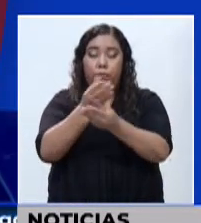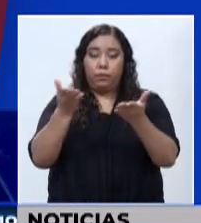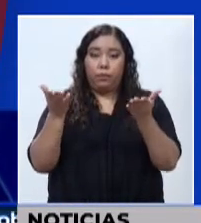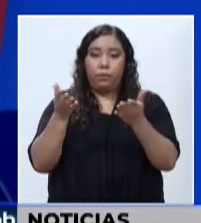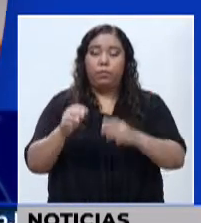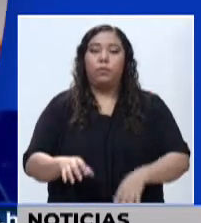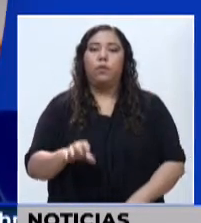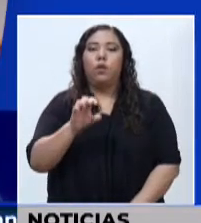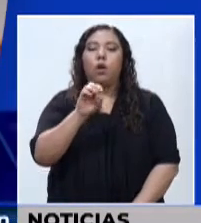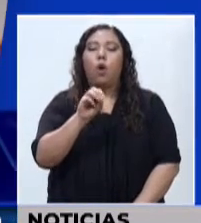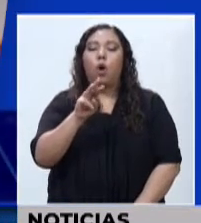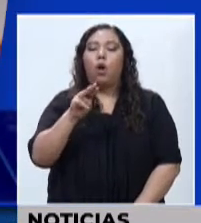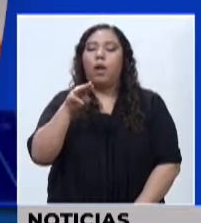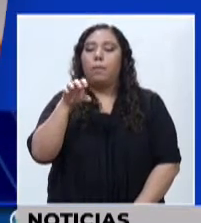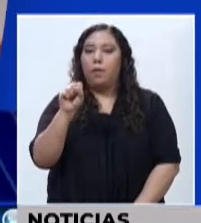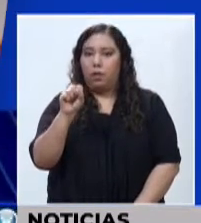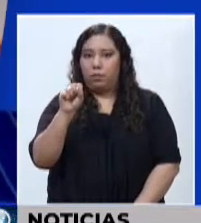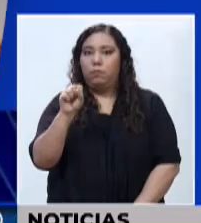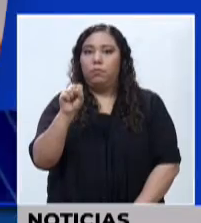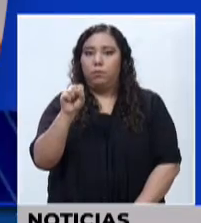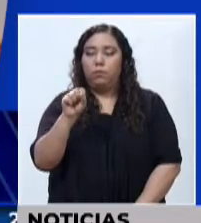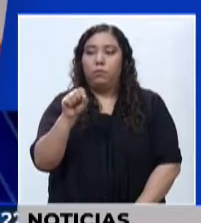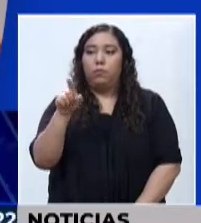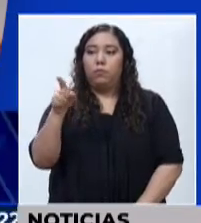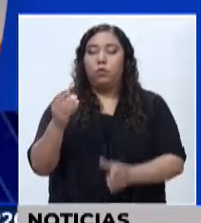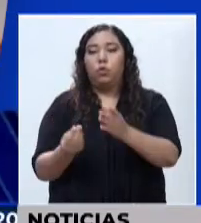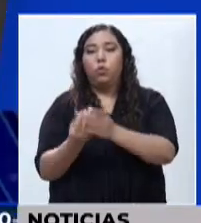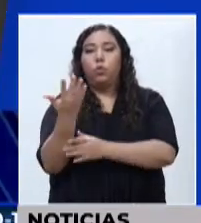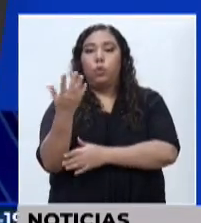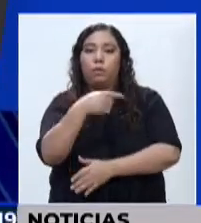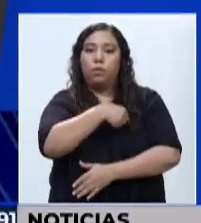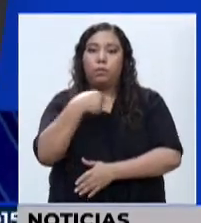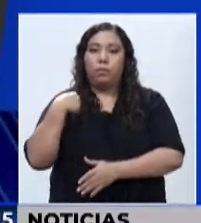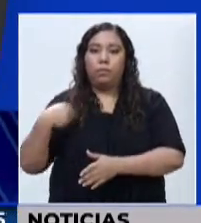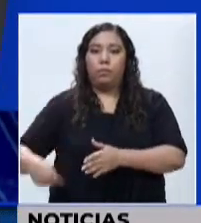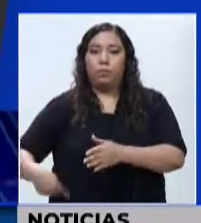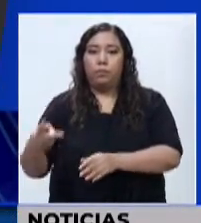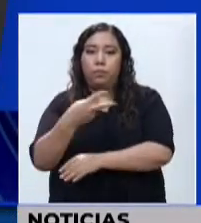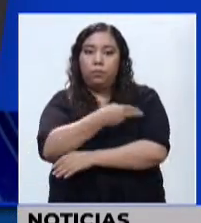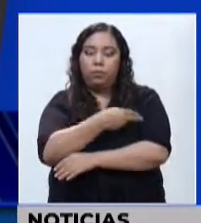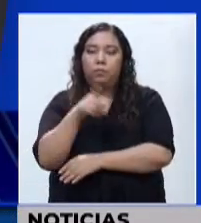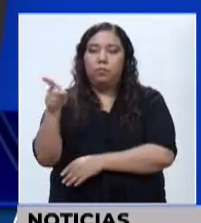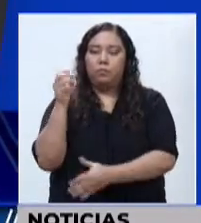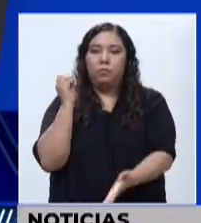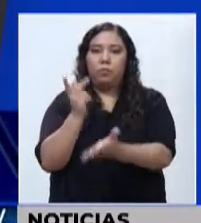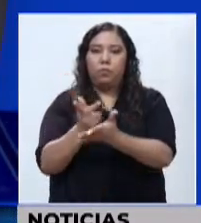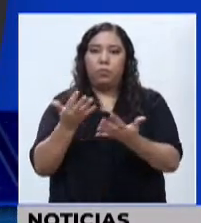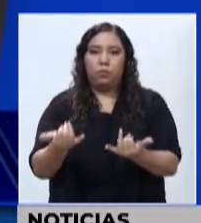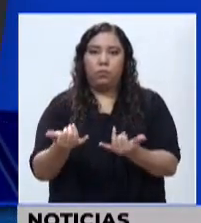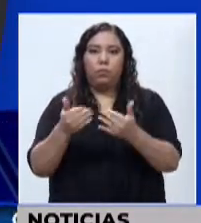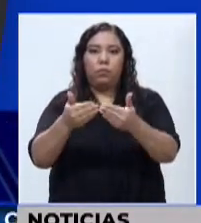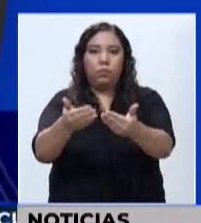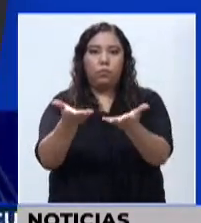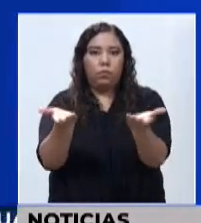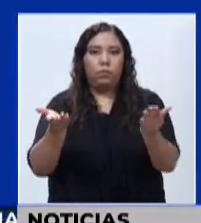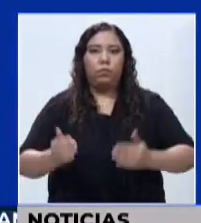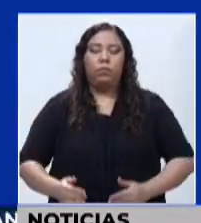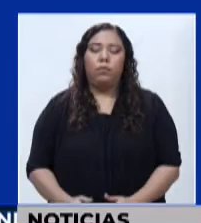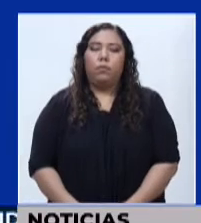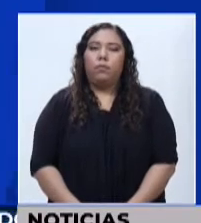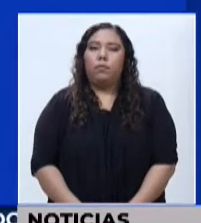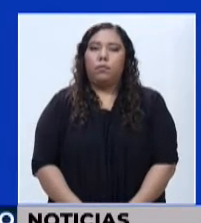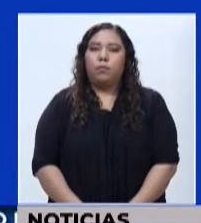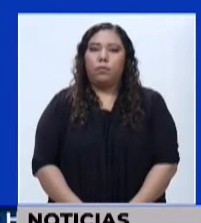la Organización Mundial de la Salud aprueba el uso de la vacuna china Sinovac. Esto y más a continuación.